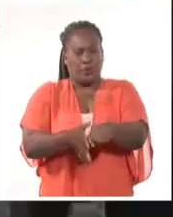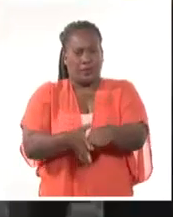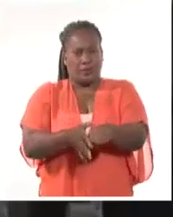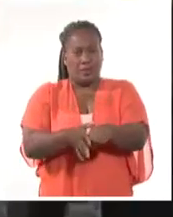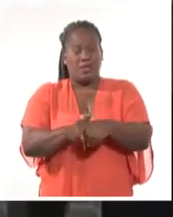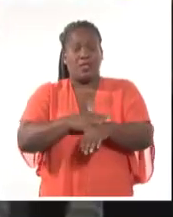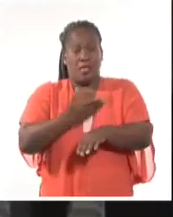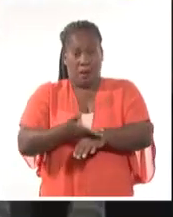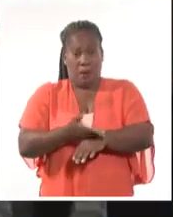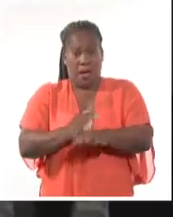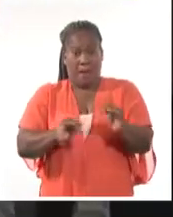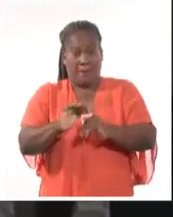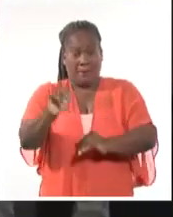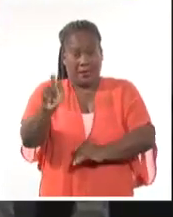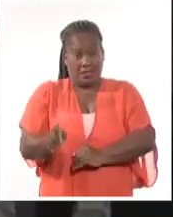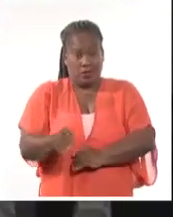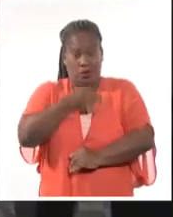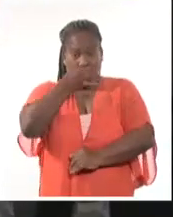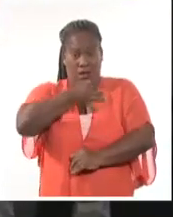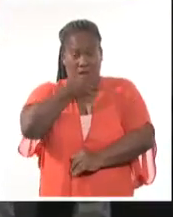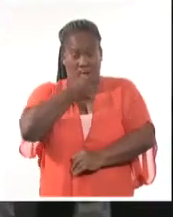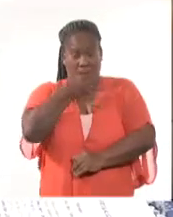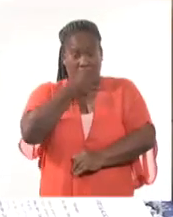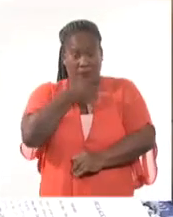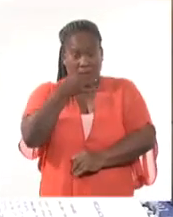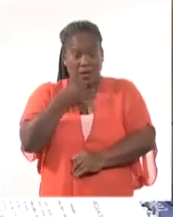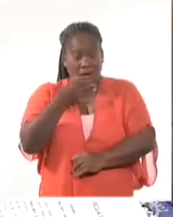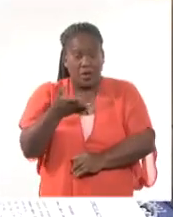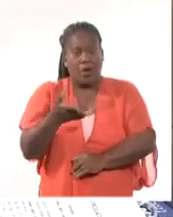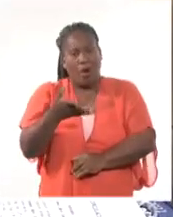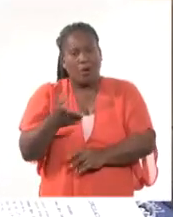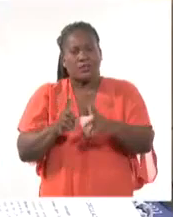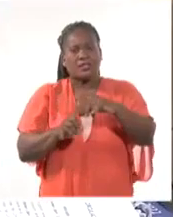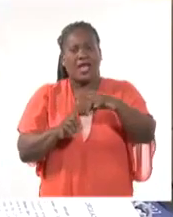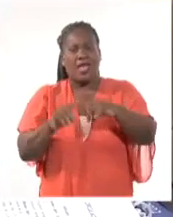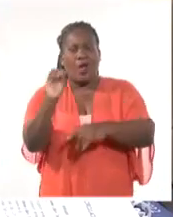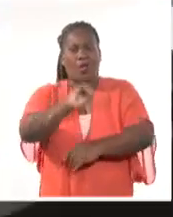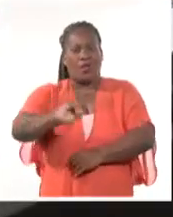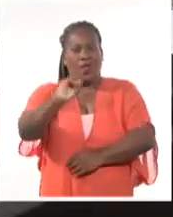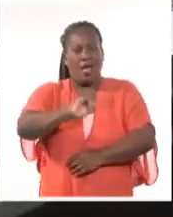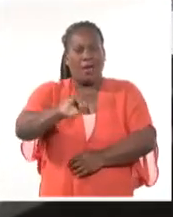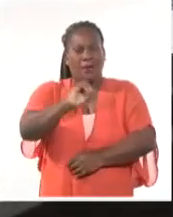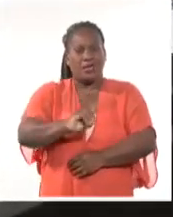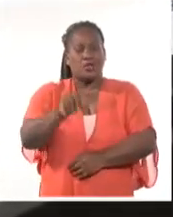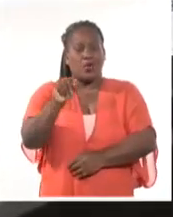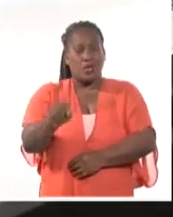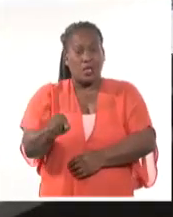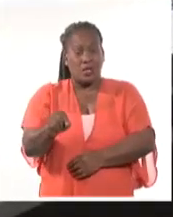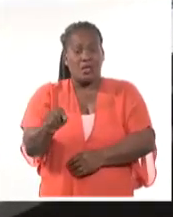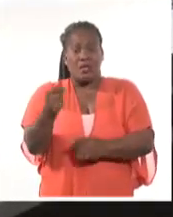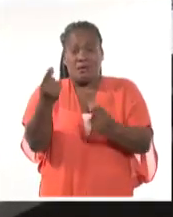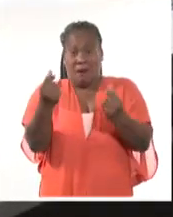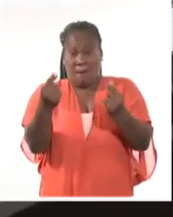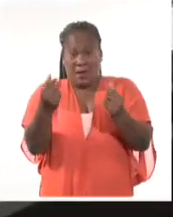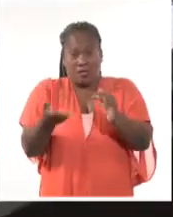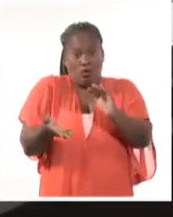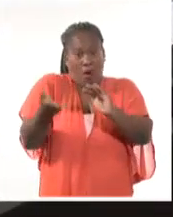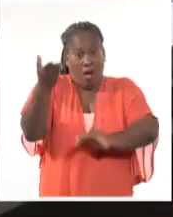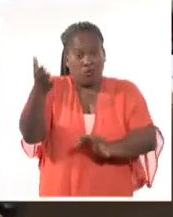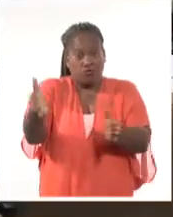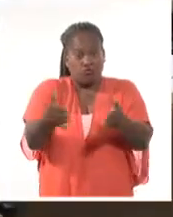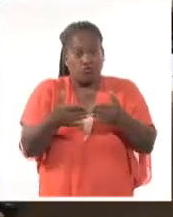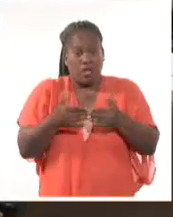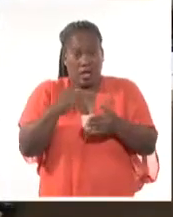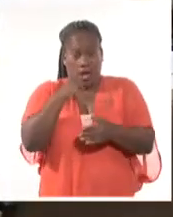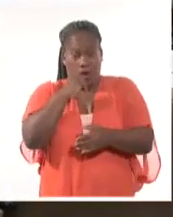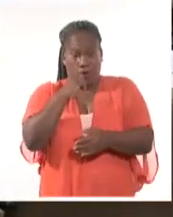ministro Gil se refirió a las desviaciones de la tarea de ordenamiento y a las tasas de inflación minorista, que al cierre de noviembre alcanzan